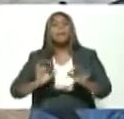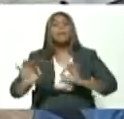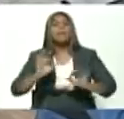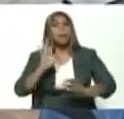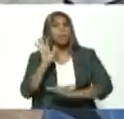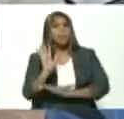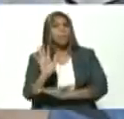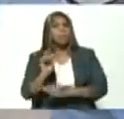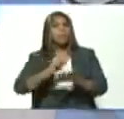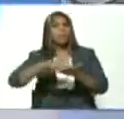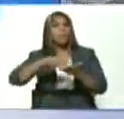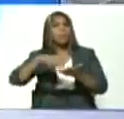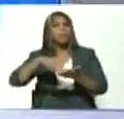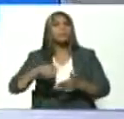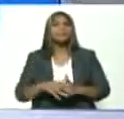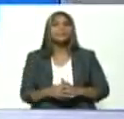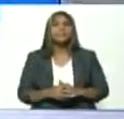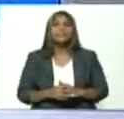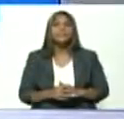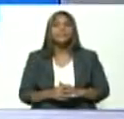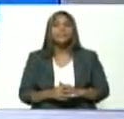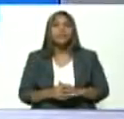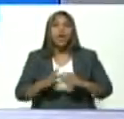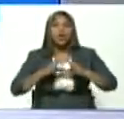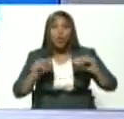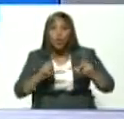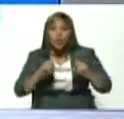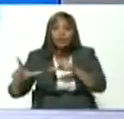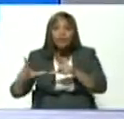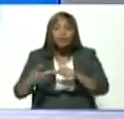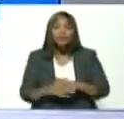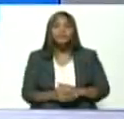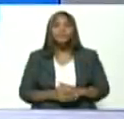aquí para tomar apuntes están todos preparados